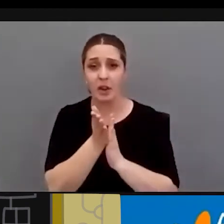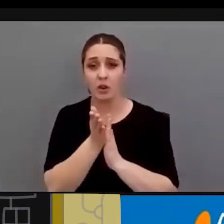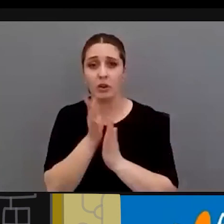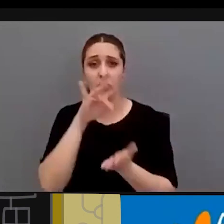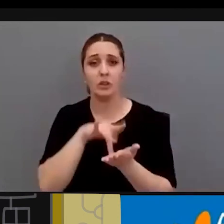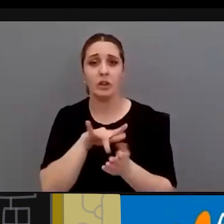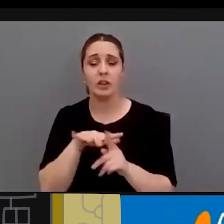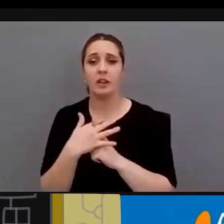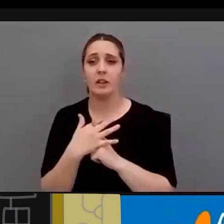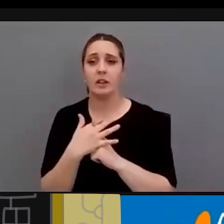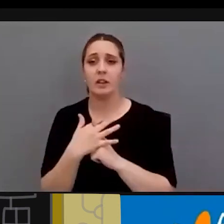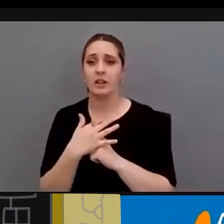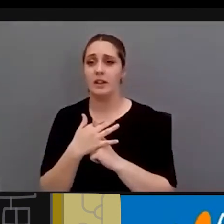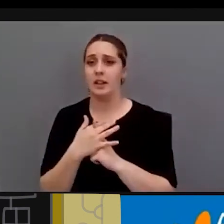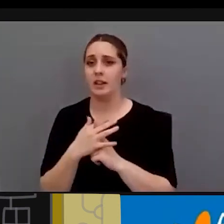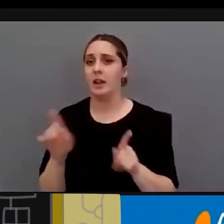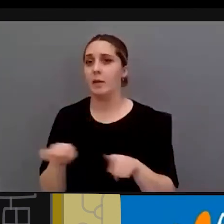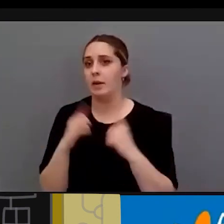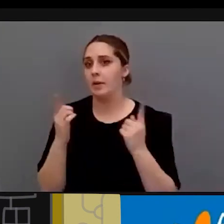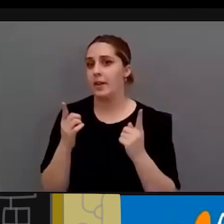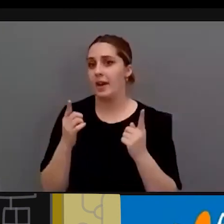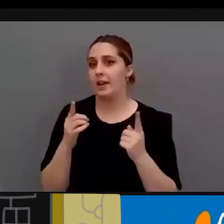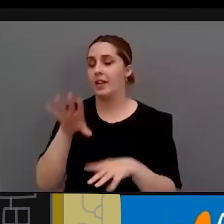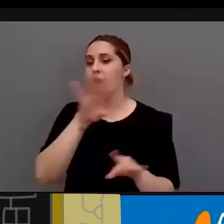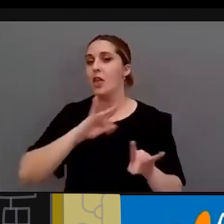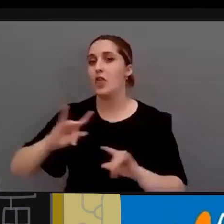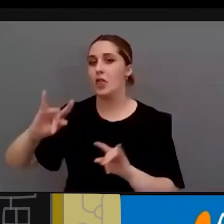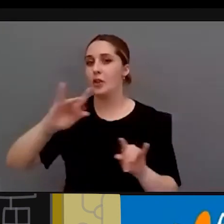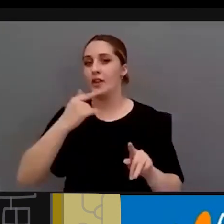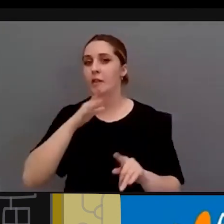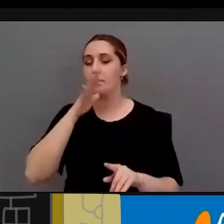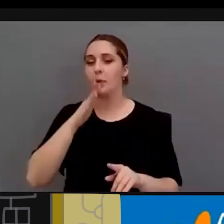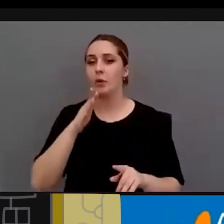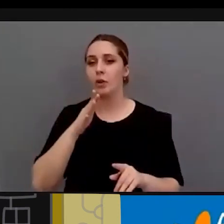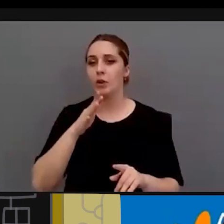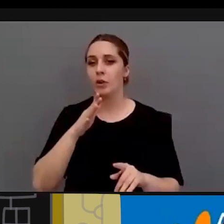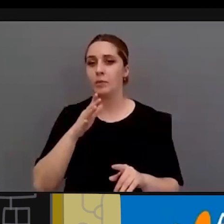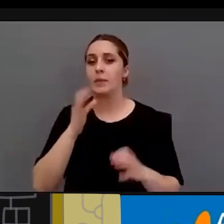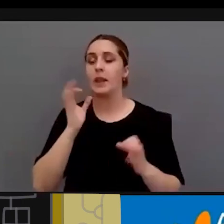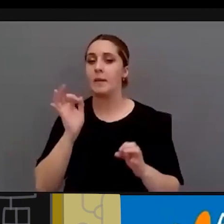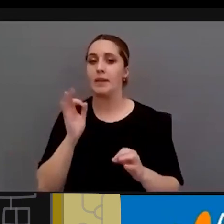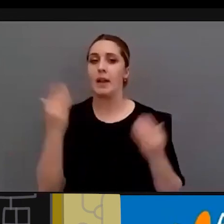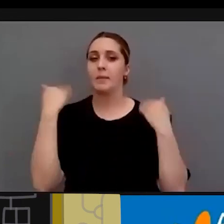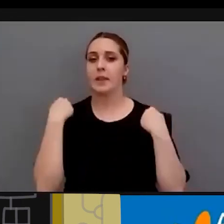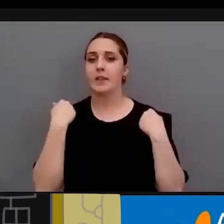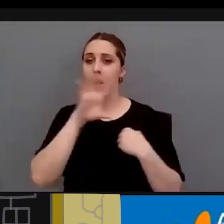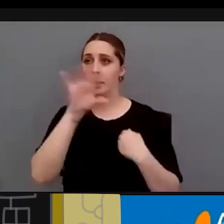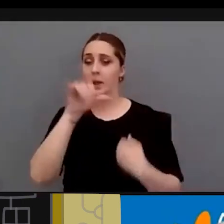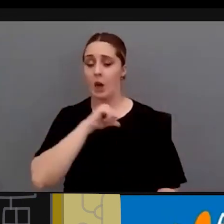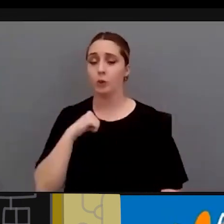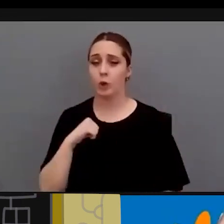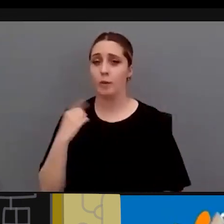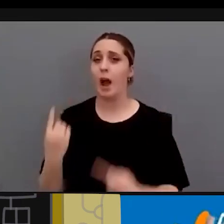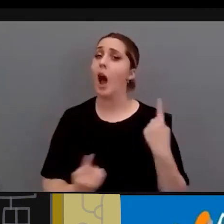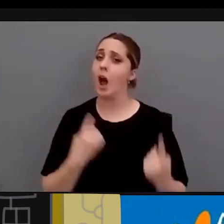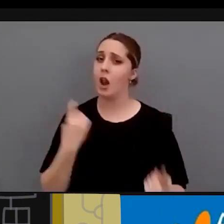más allá de las diferencias que tenemos en el territorio porque muchas competencias están derivadas a las comunidades autónomas y hay comunidades autónomas que tienen